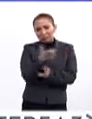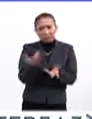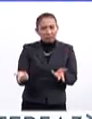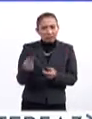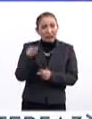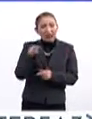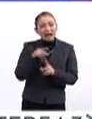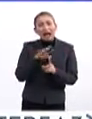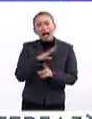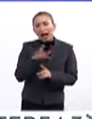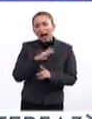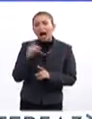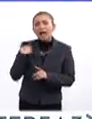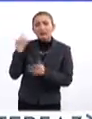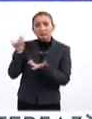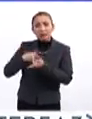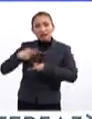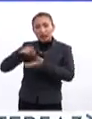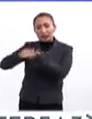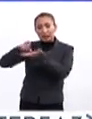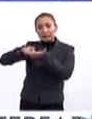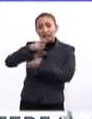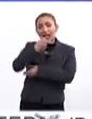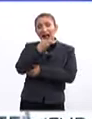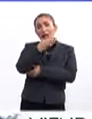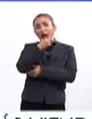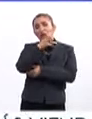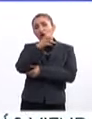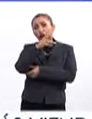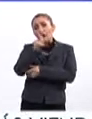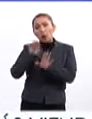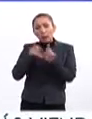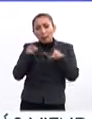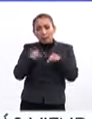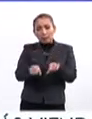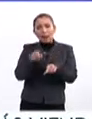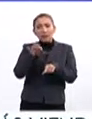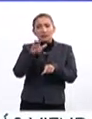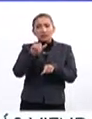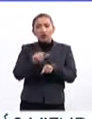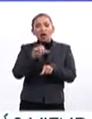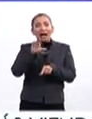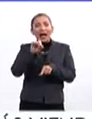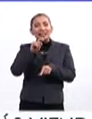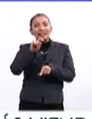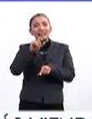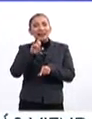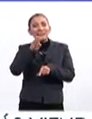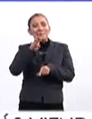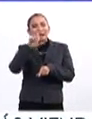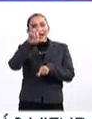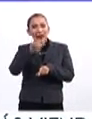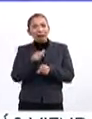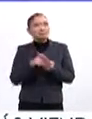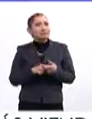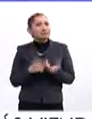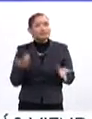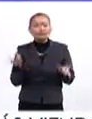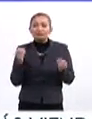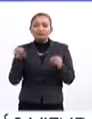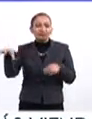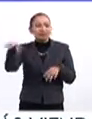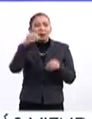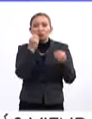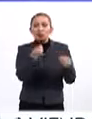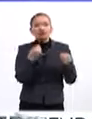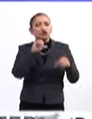bueno, pues también los grabadores, ¿no? Que van a ir un poquito ahí como a la par, Francisco Moreno Capdevila, y, pues bueno,